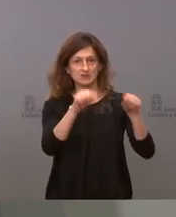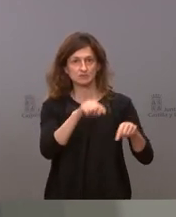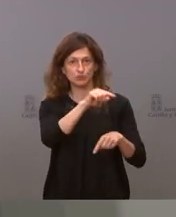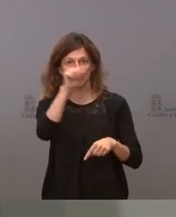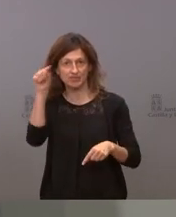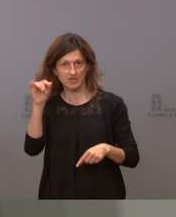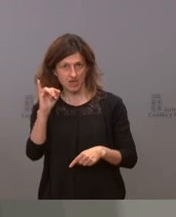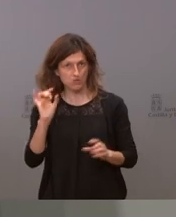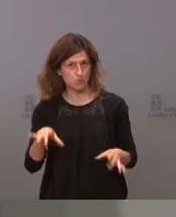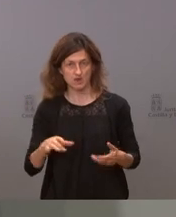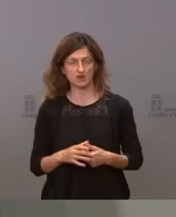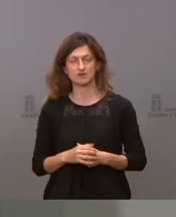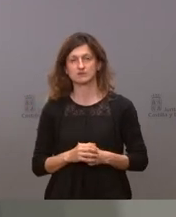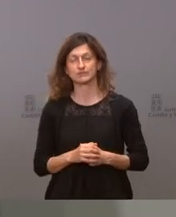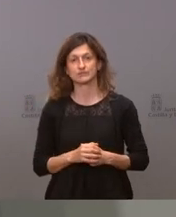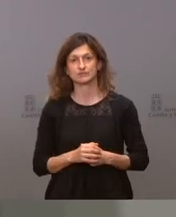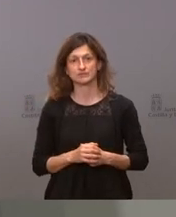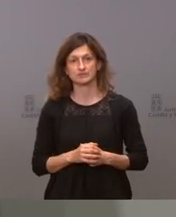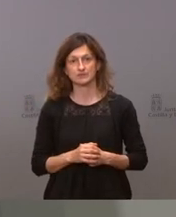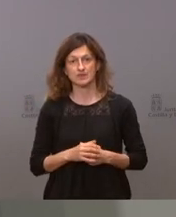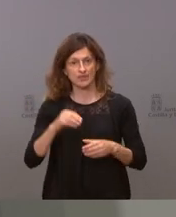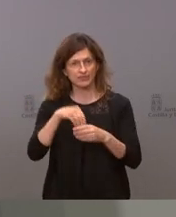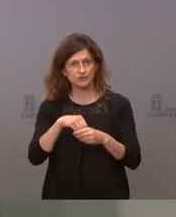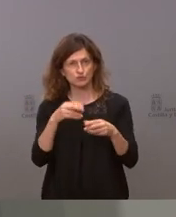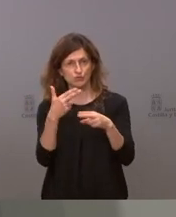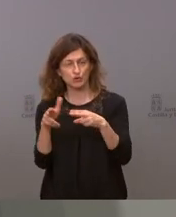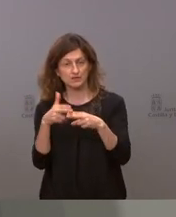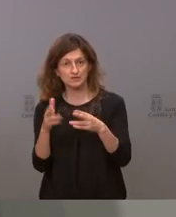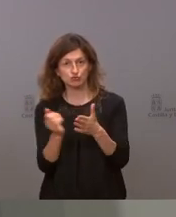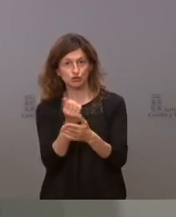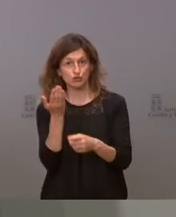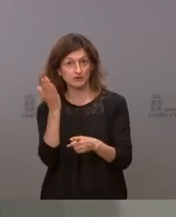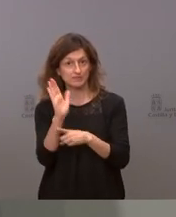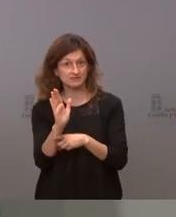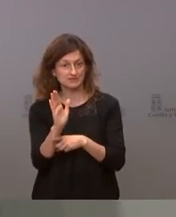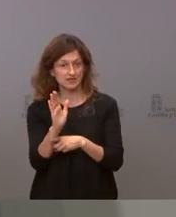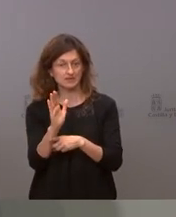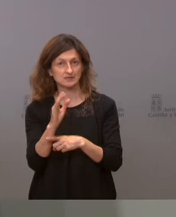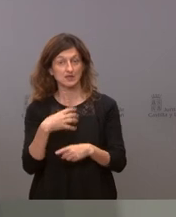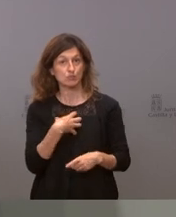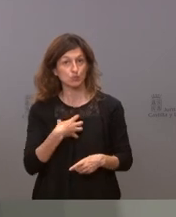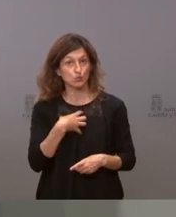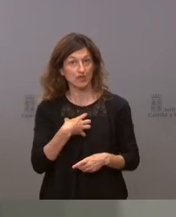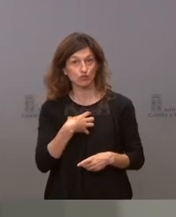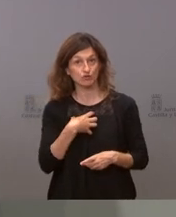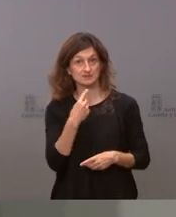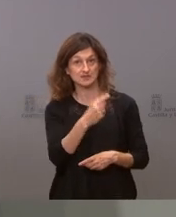decirle que dentro de los partidos todos los representantes todos los procuradores de las provincias